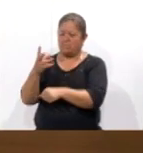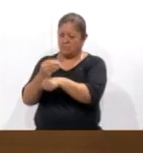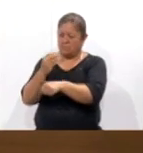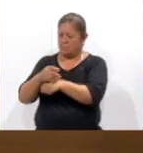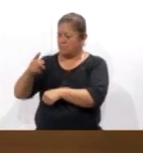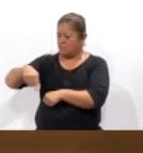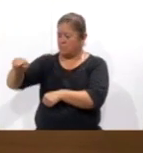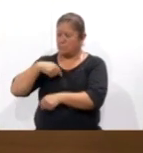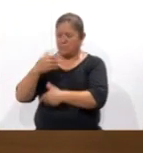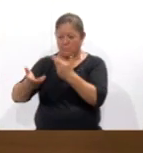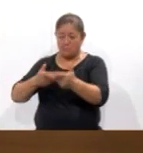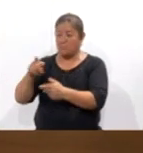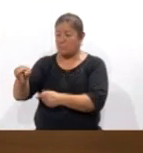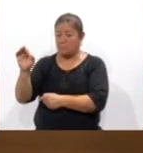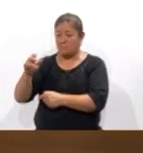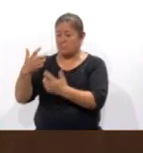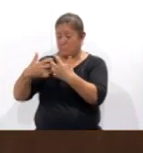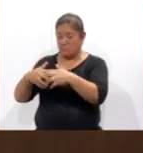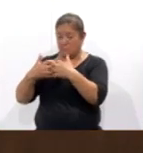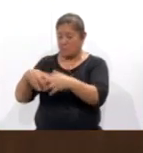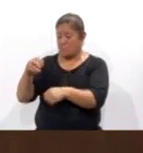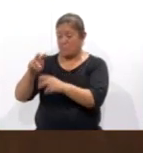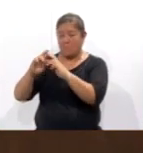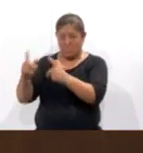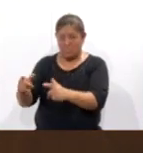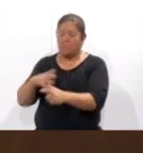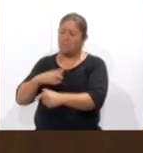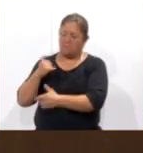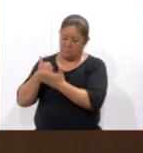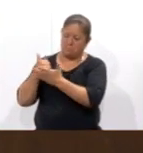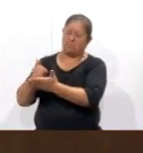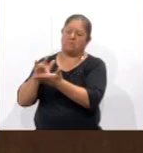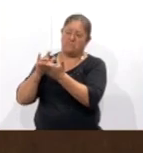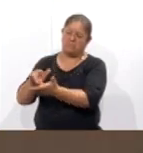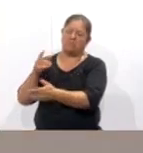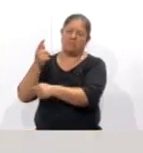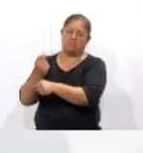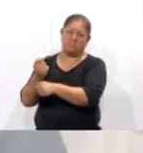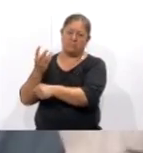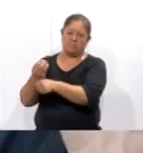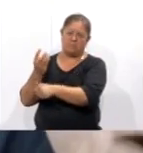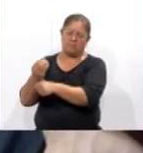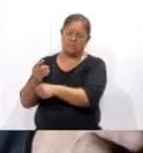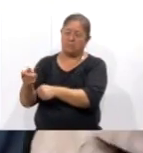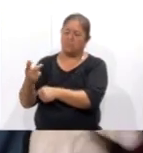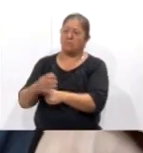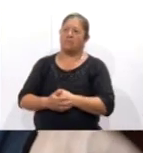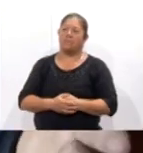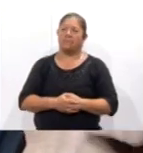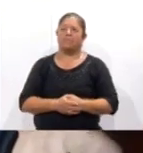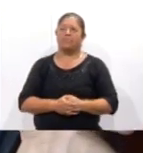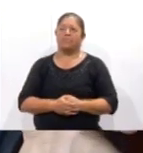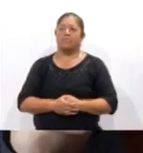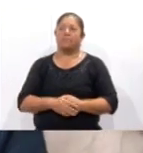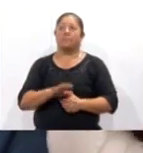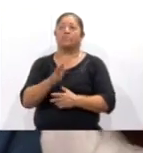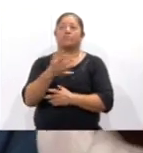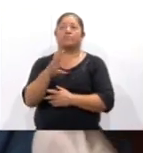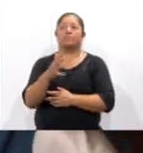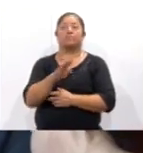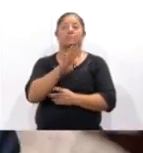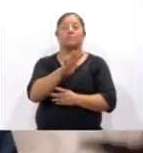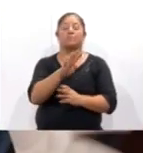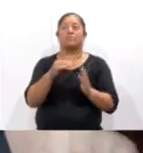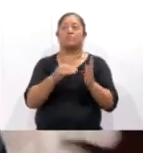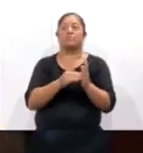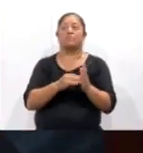y servicio de reparación de los aparatos eléctricos del Centro de Rehabilitación. De manera directa alrededor de unas 19